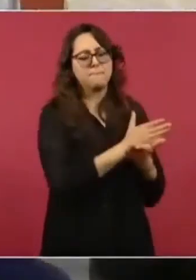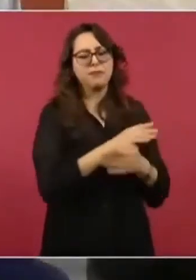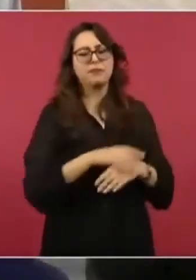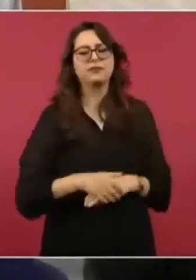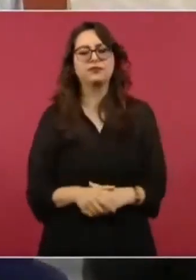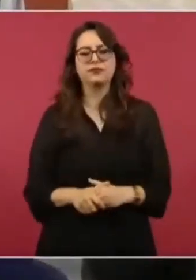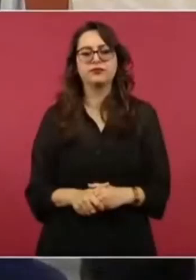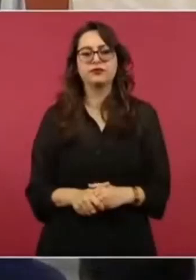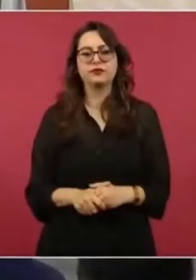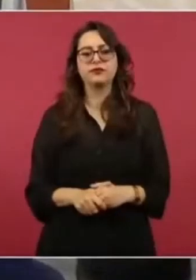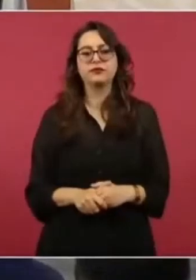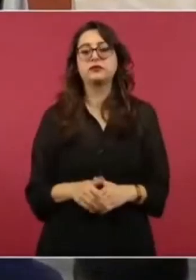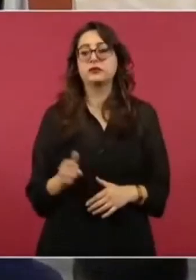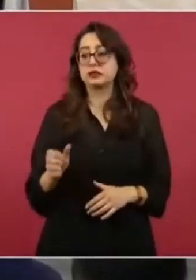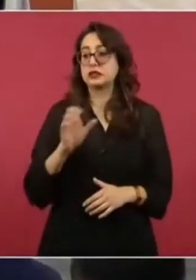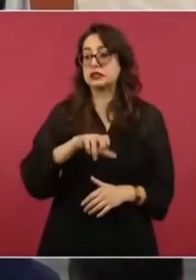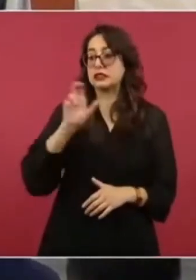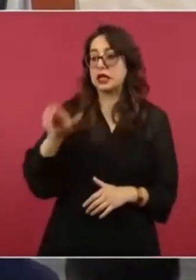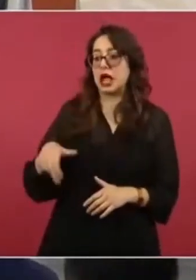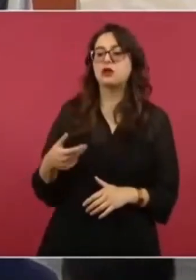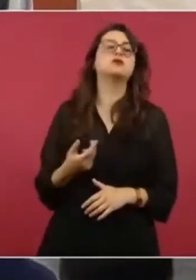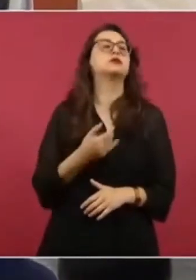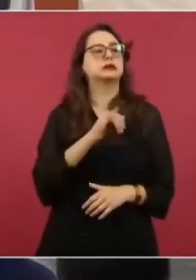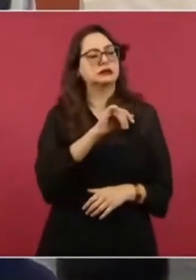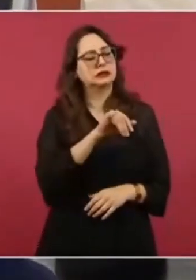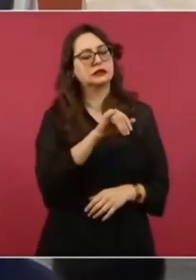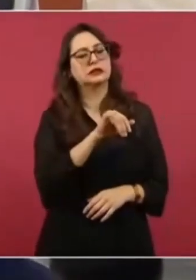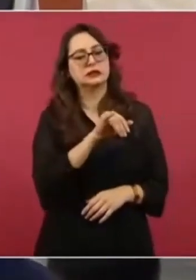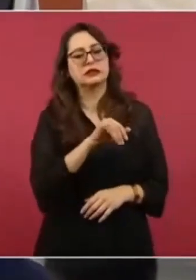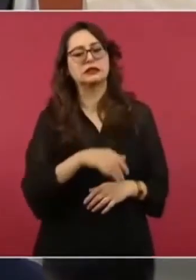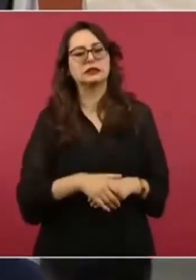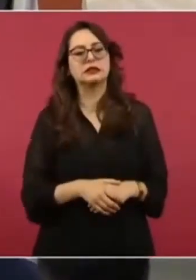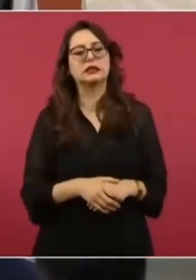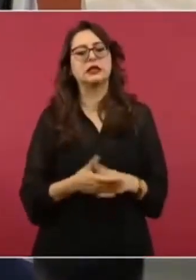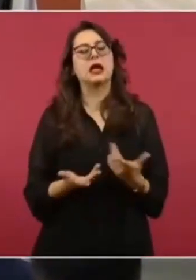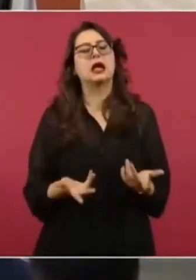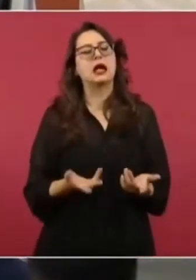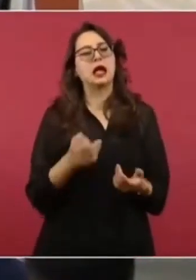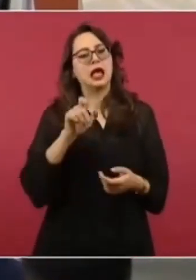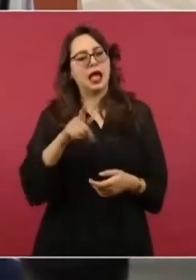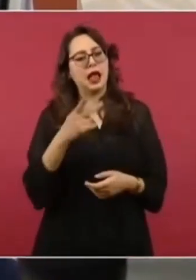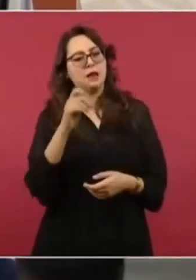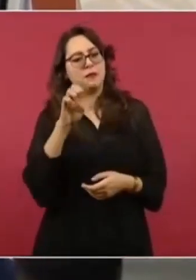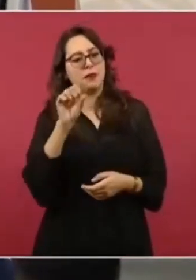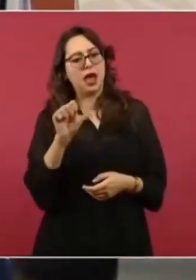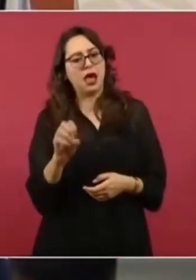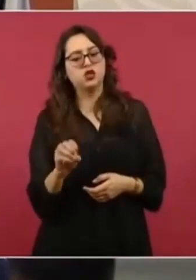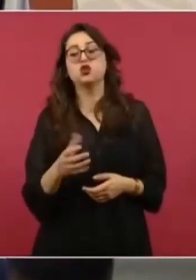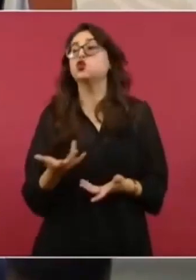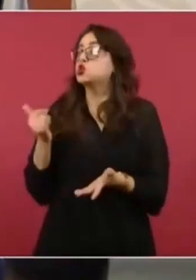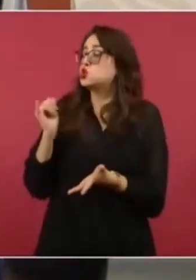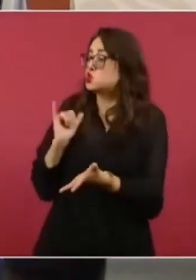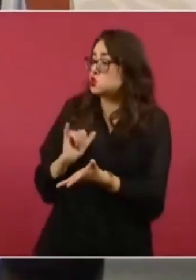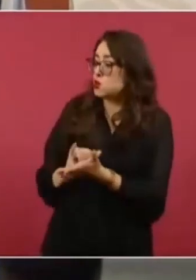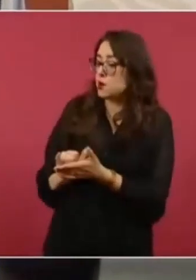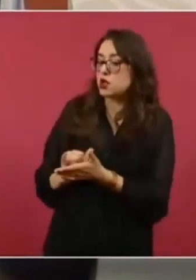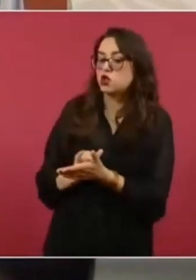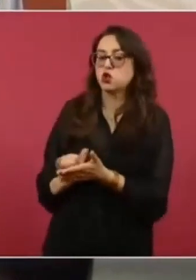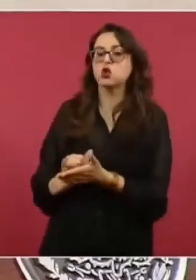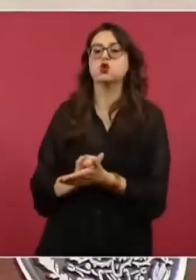Chicago fue una de ellas. Chicago y estuve en el Paso. Nueva York. Nueva York.